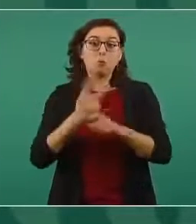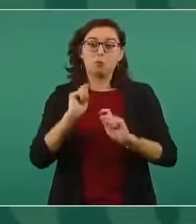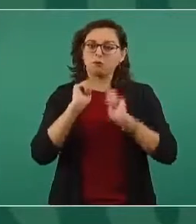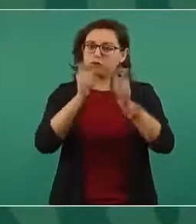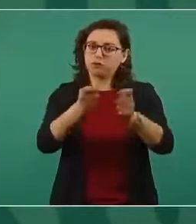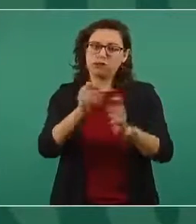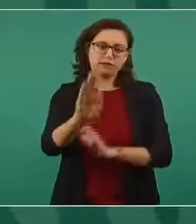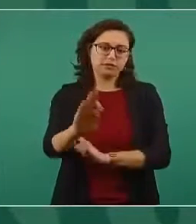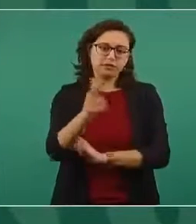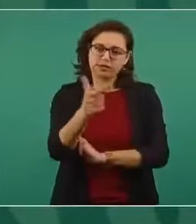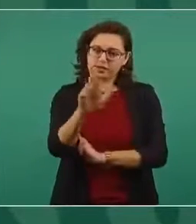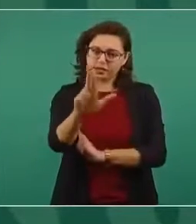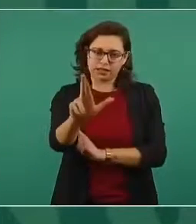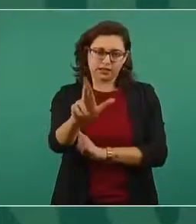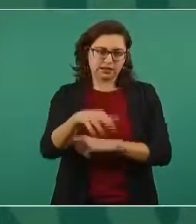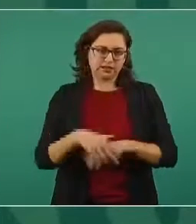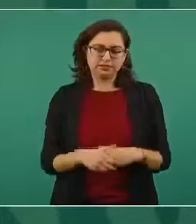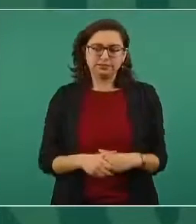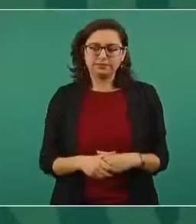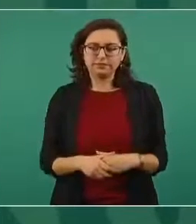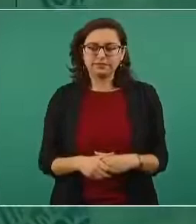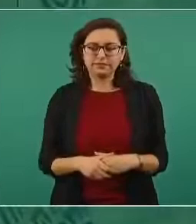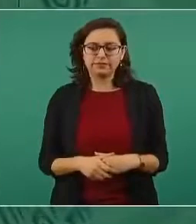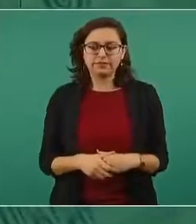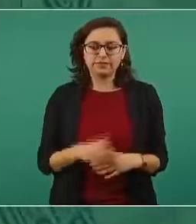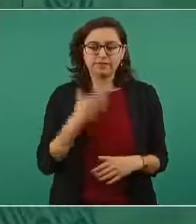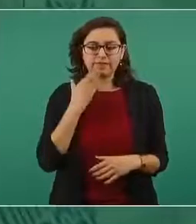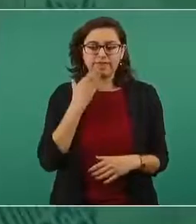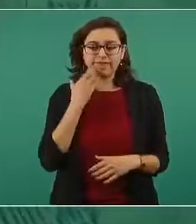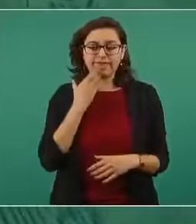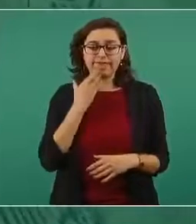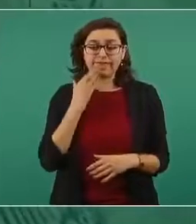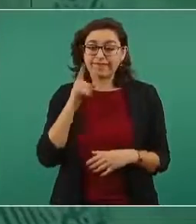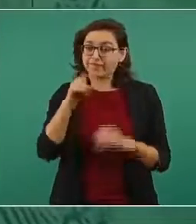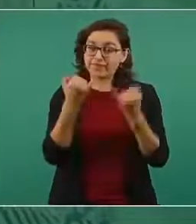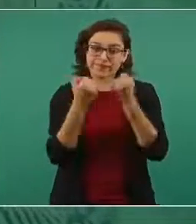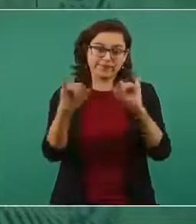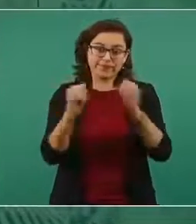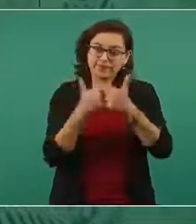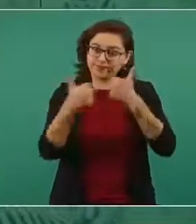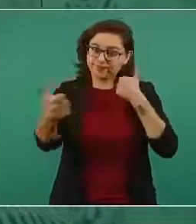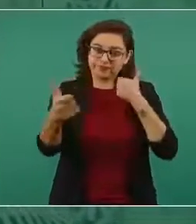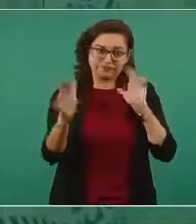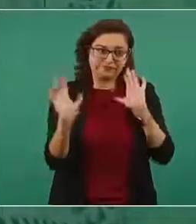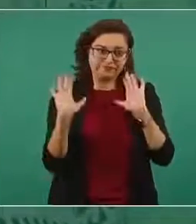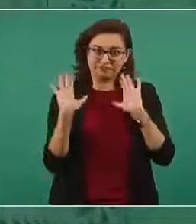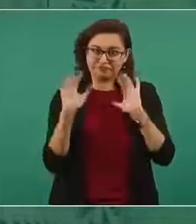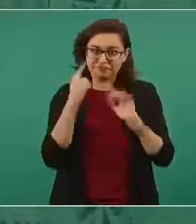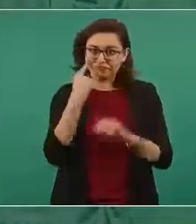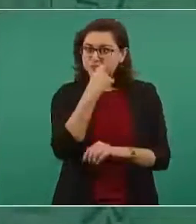de la República, que es independiente, que es autónoma.